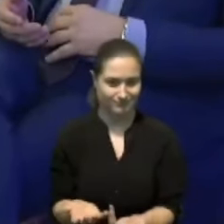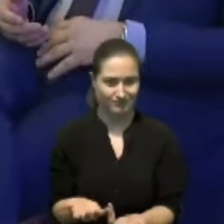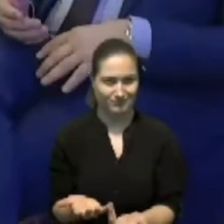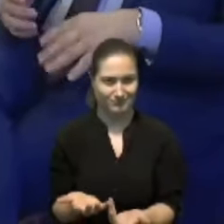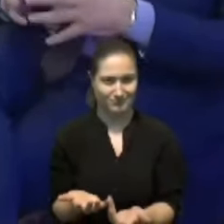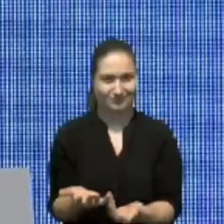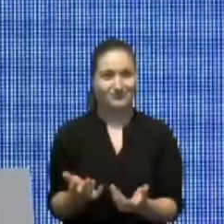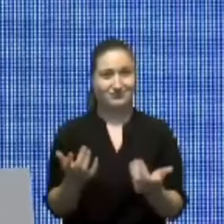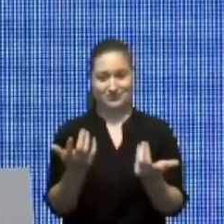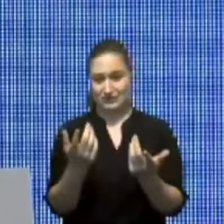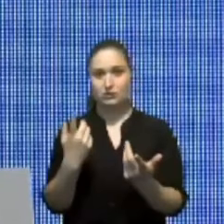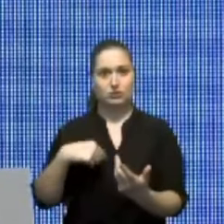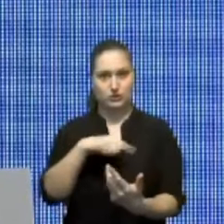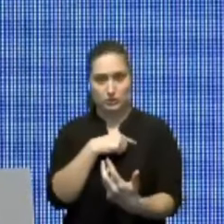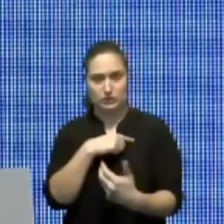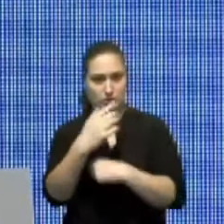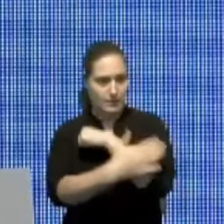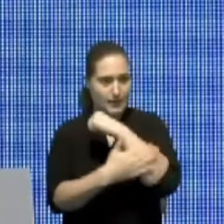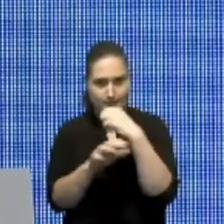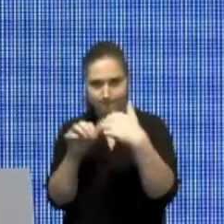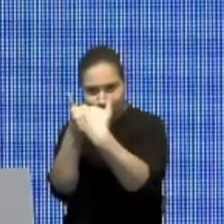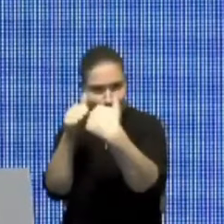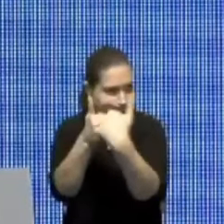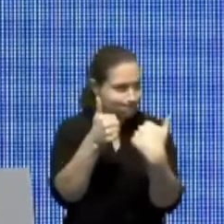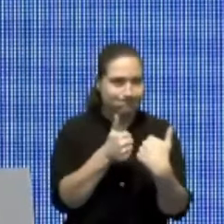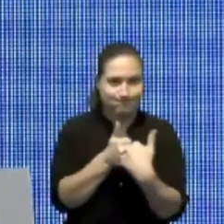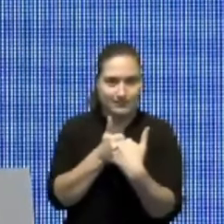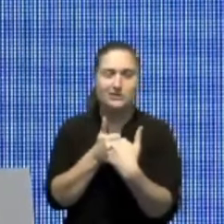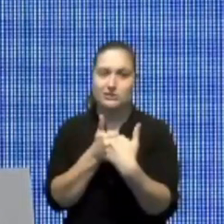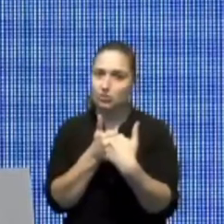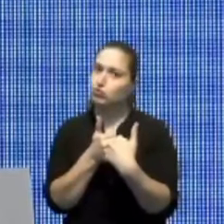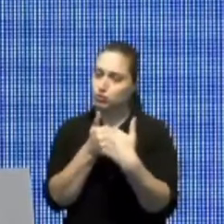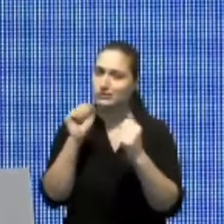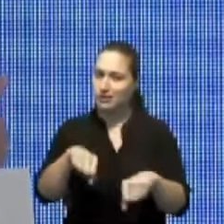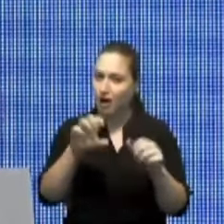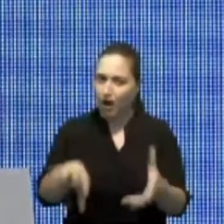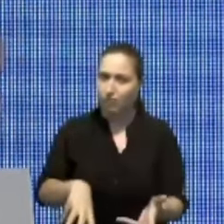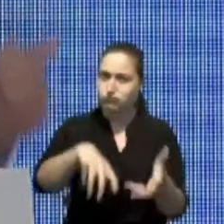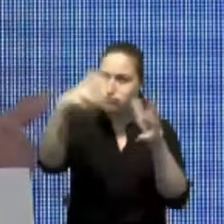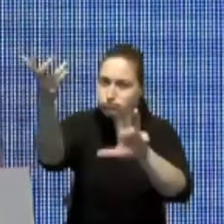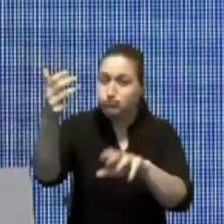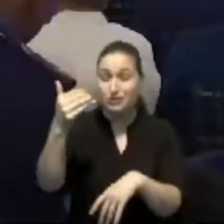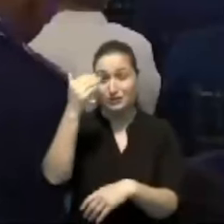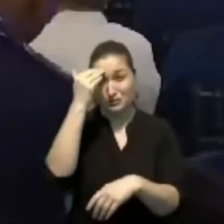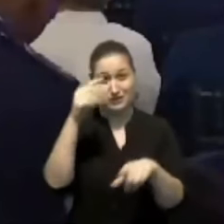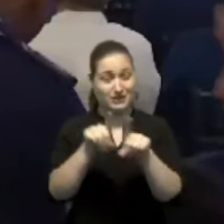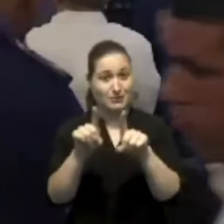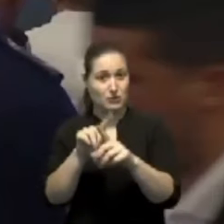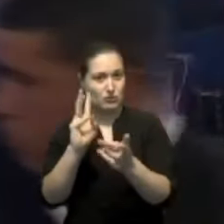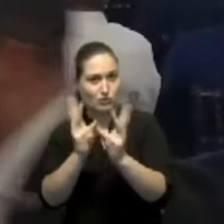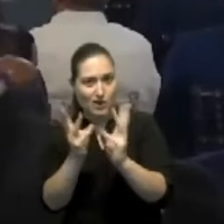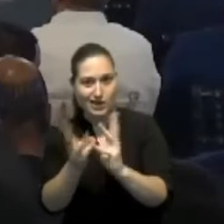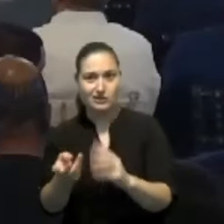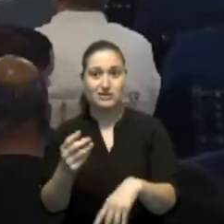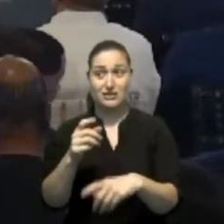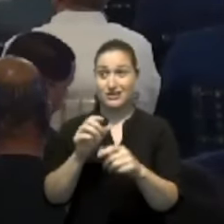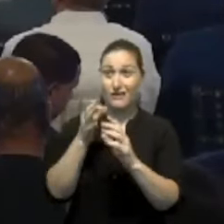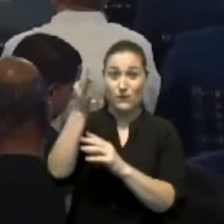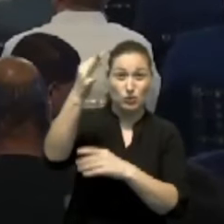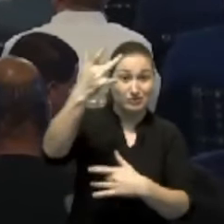principales desafíos de la nación y atender desastres naturales que nos embaten cada año y futuras pandemias.